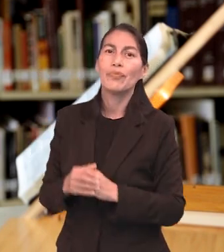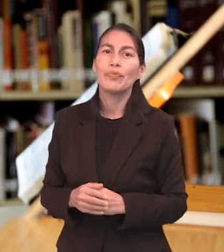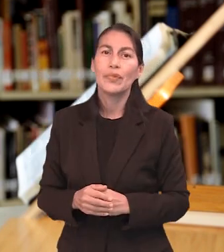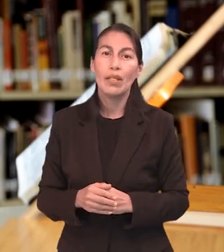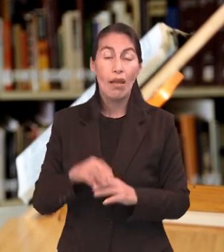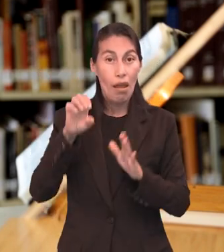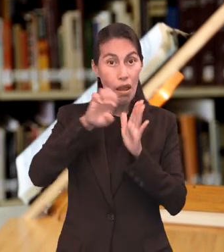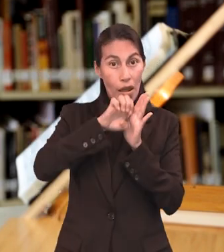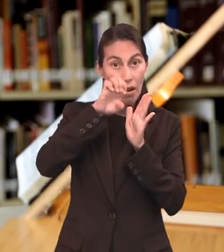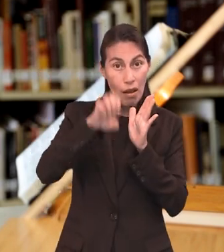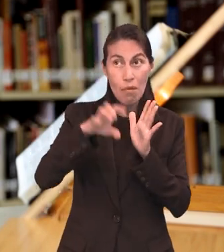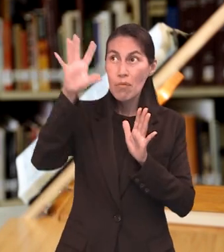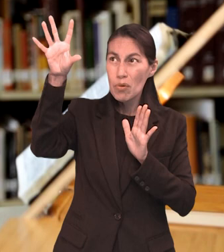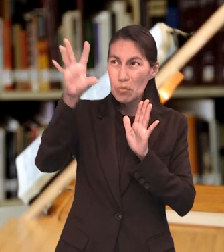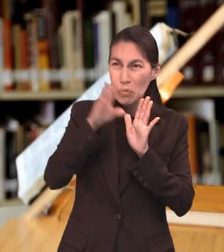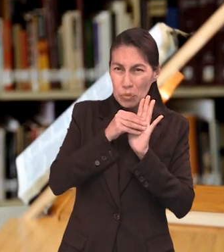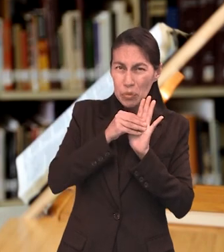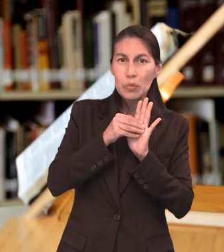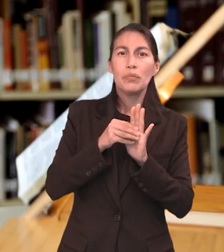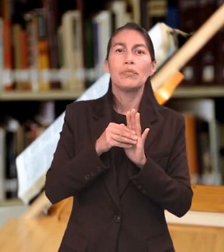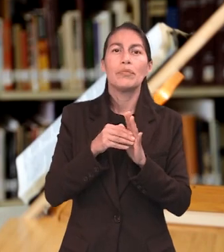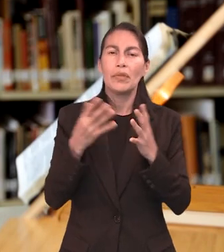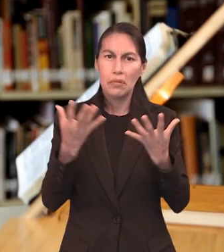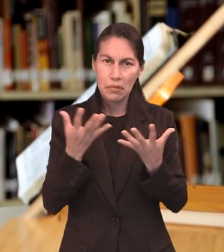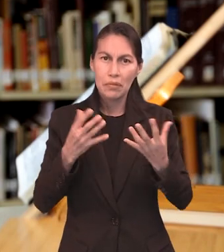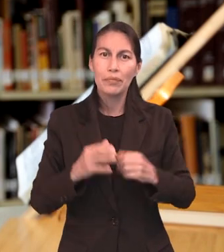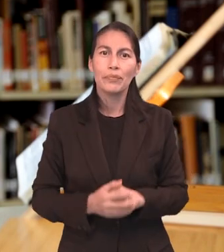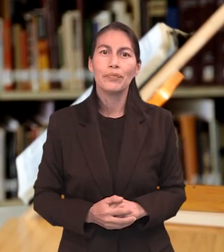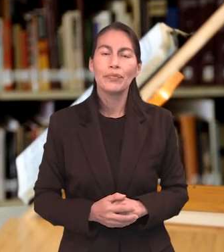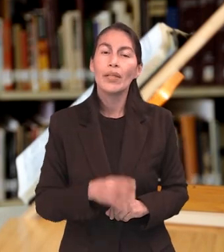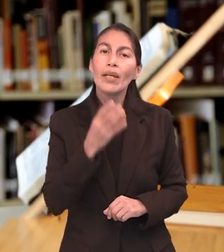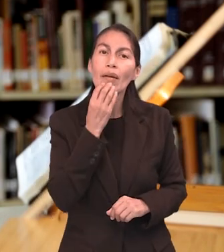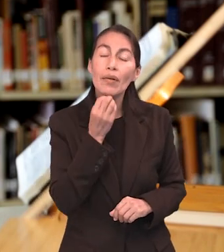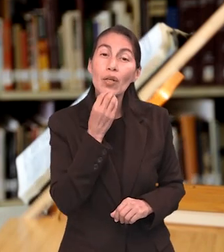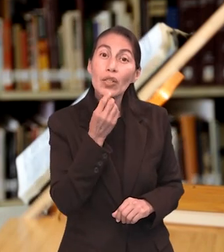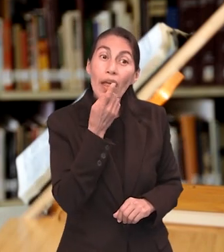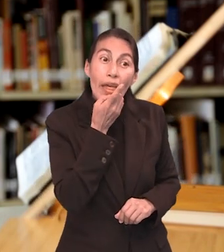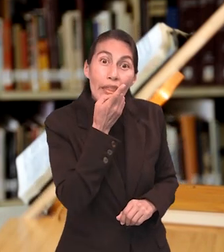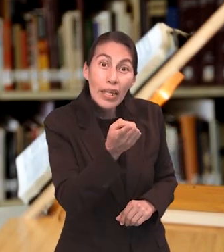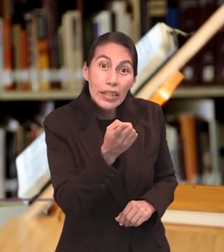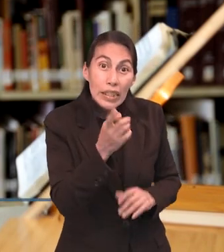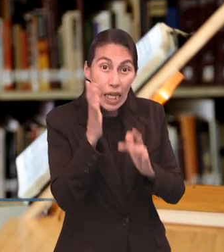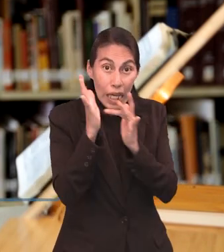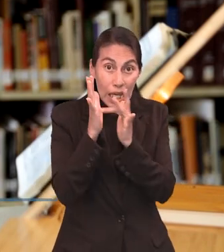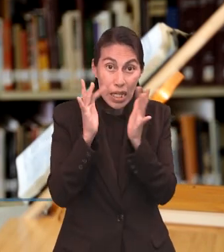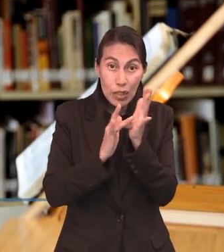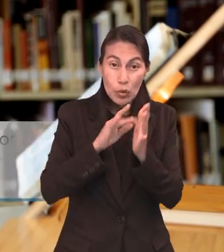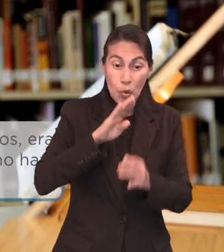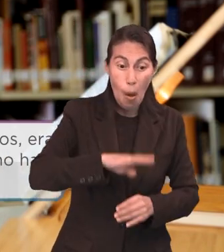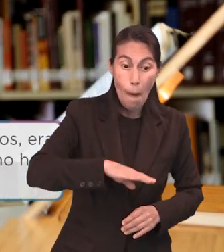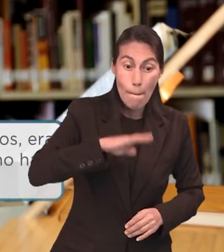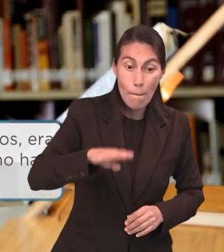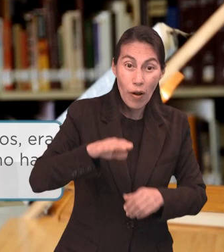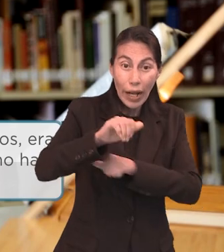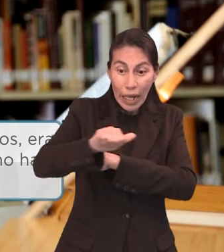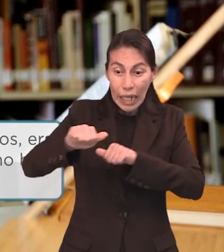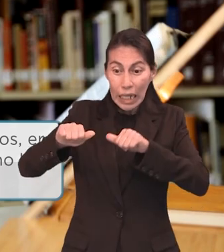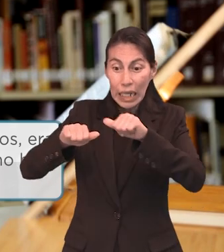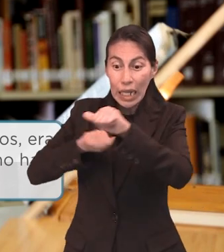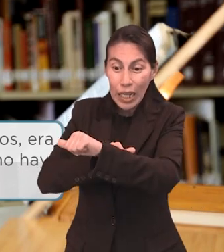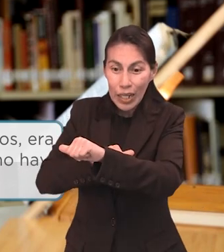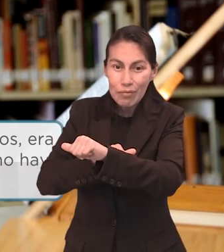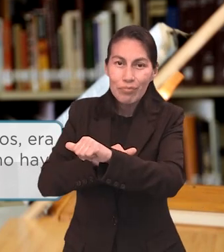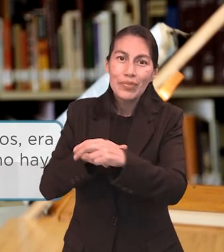los eventos de la cruz, y a seguir su ejemplo. Hebreos, dejen claro que la muerte sustitutiva de Jesús es